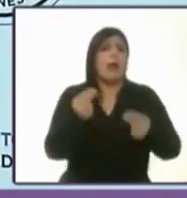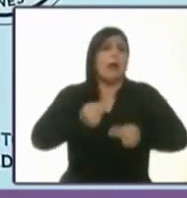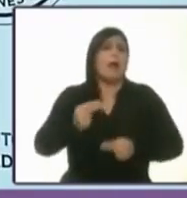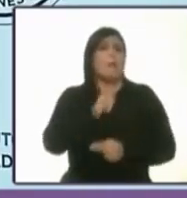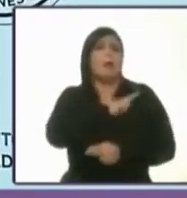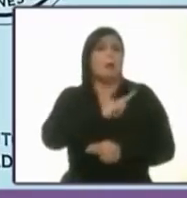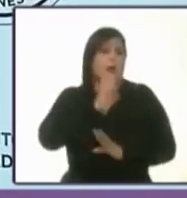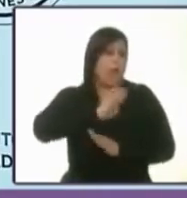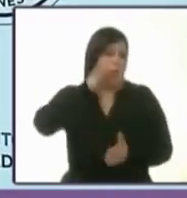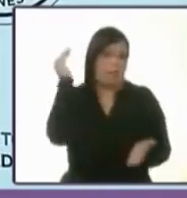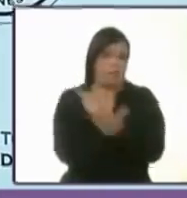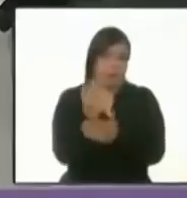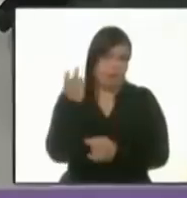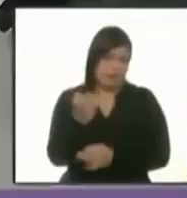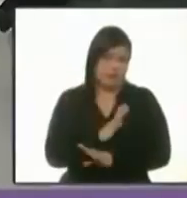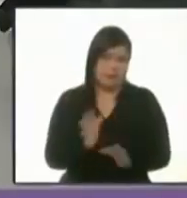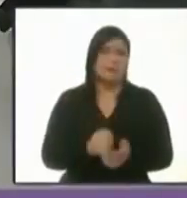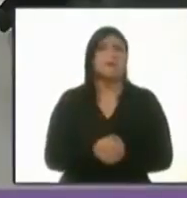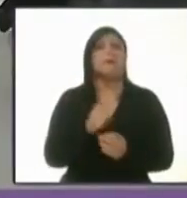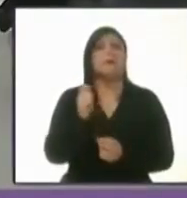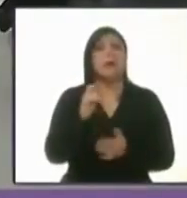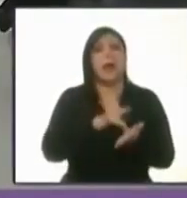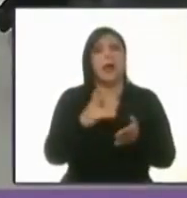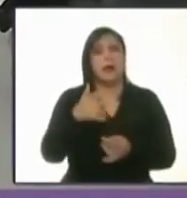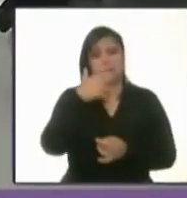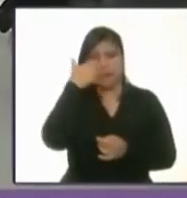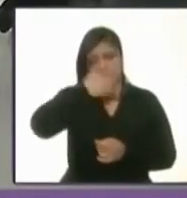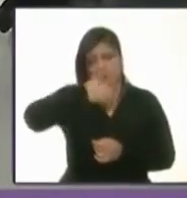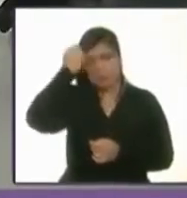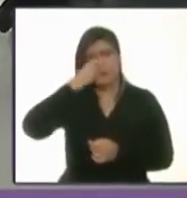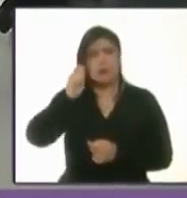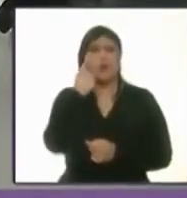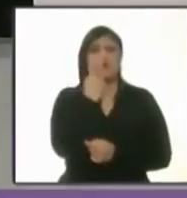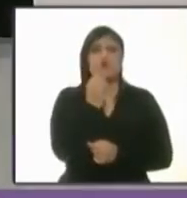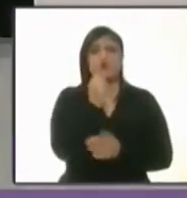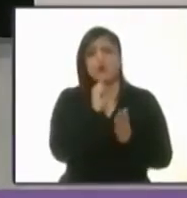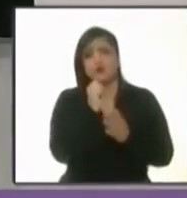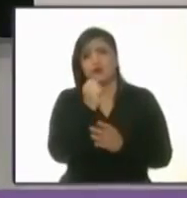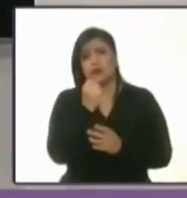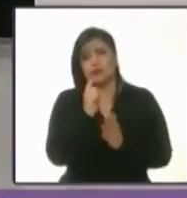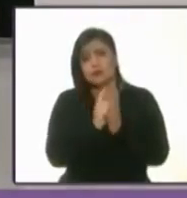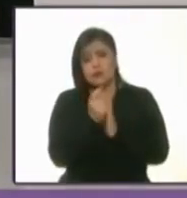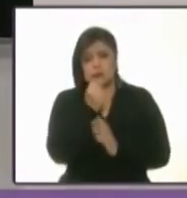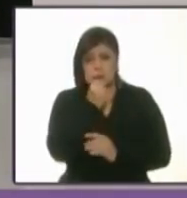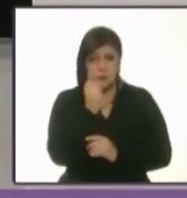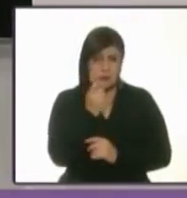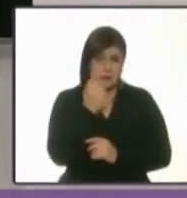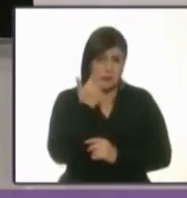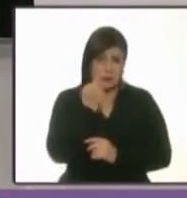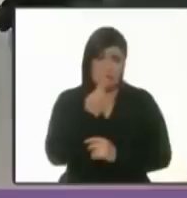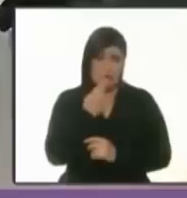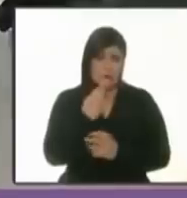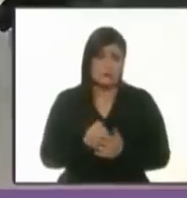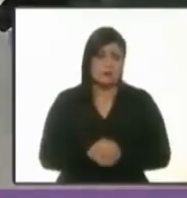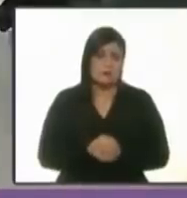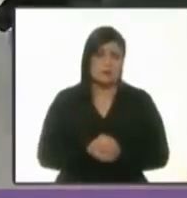privados. Muchísimas gracias candidato Miquel Arriola. Le sobra un segundo. ¿Quiere usar ese segundo?